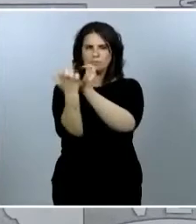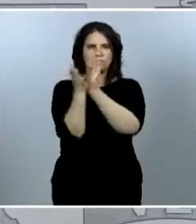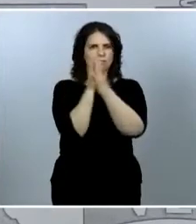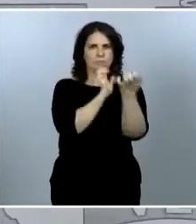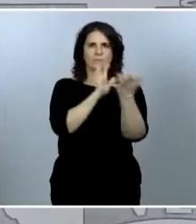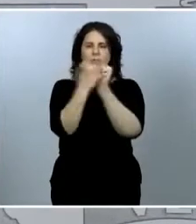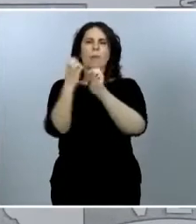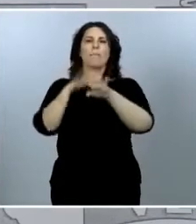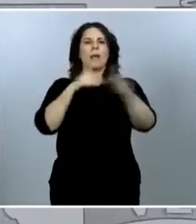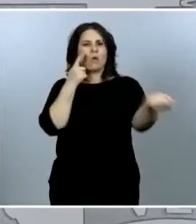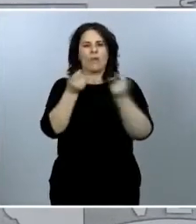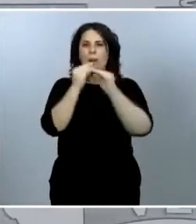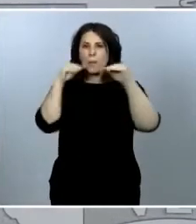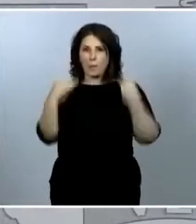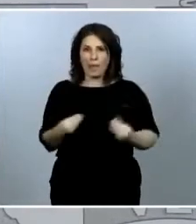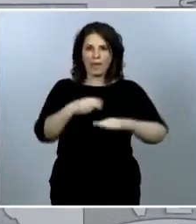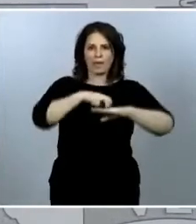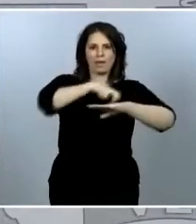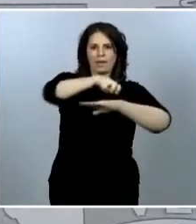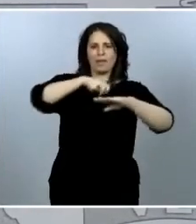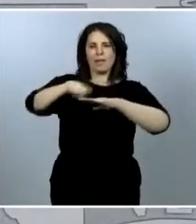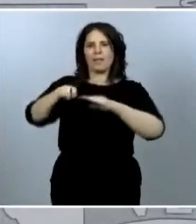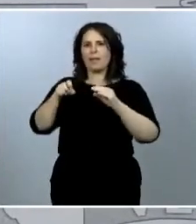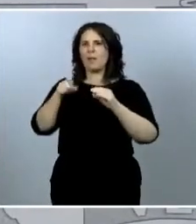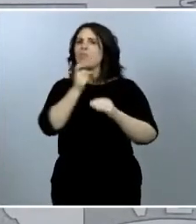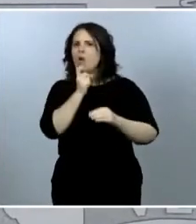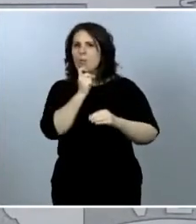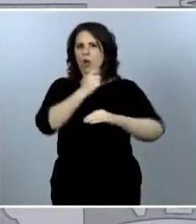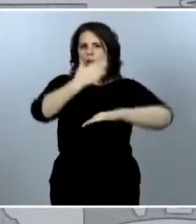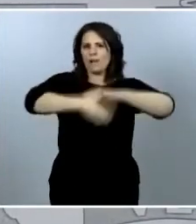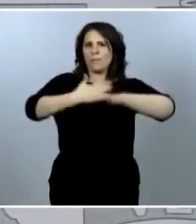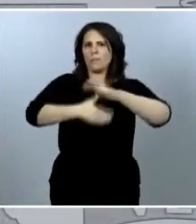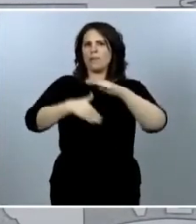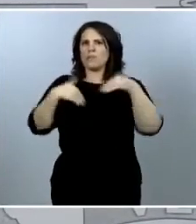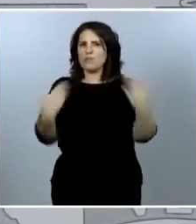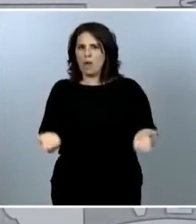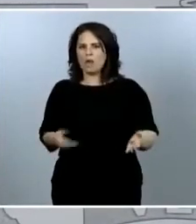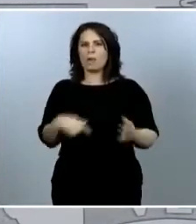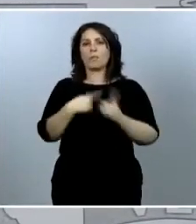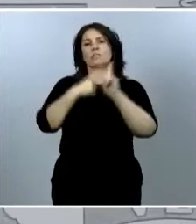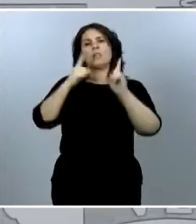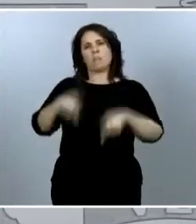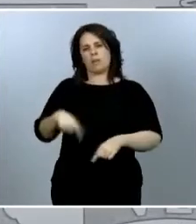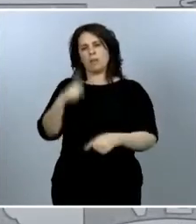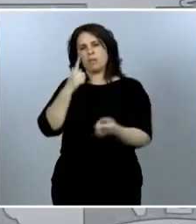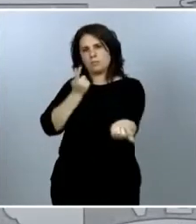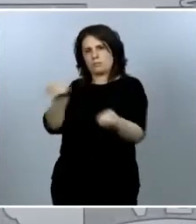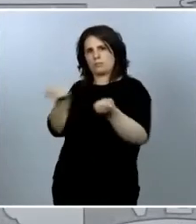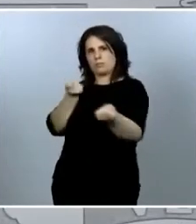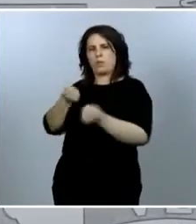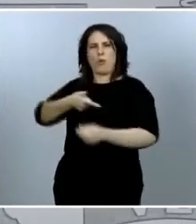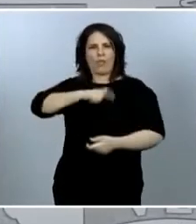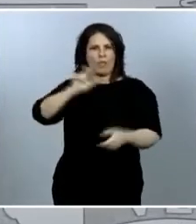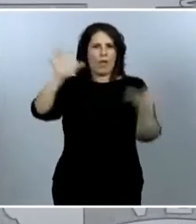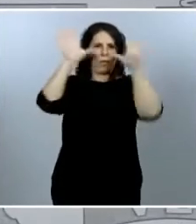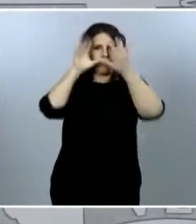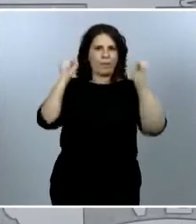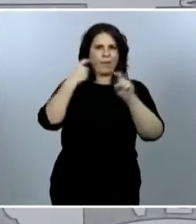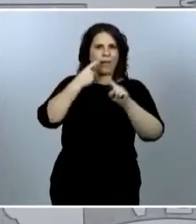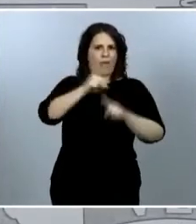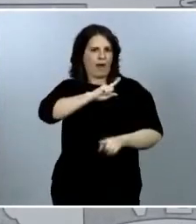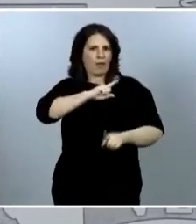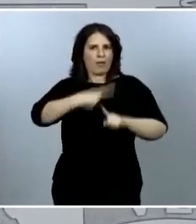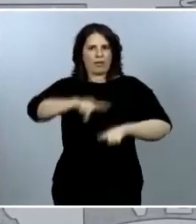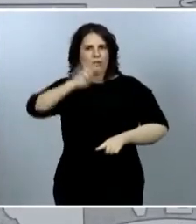también movilizar todos los recursos de las fuerzas y cuerpos de seguridad del Estado que fueran decisivos en los momentos más extremos que,